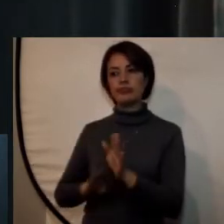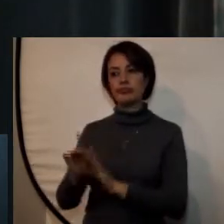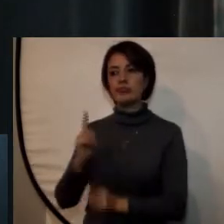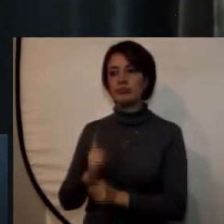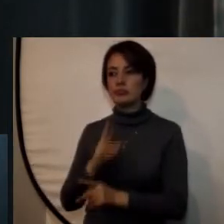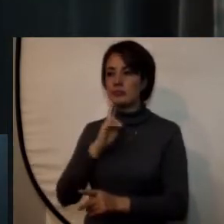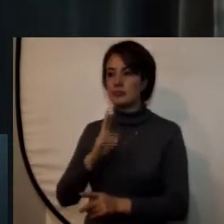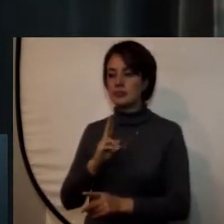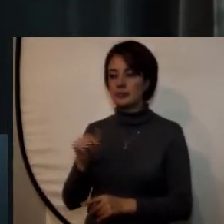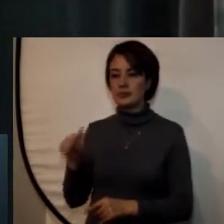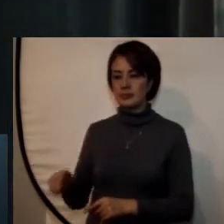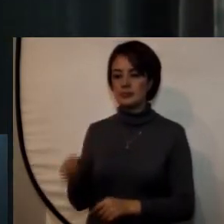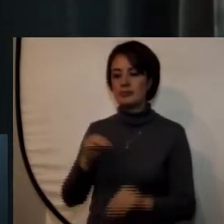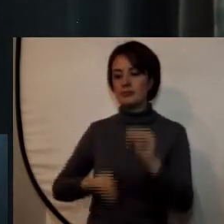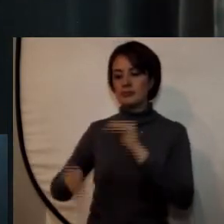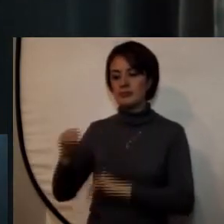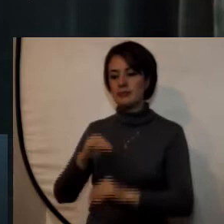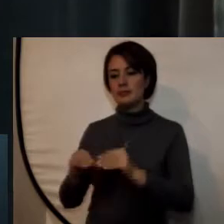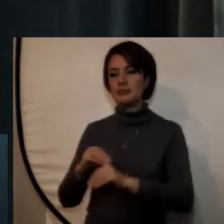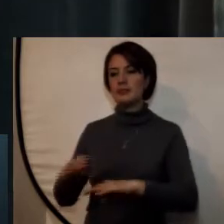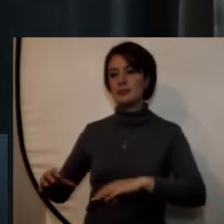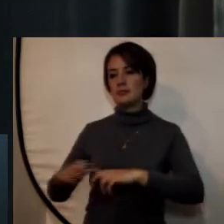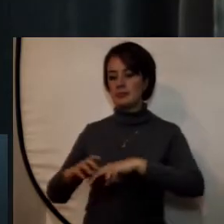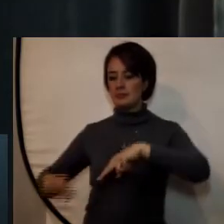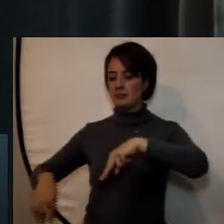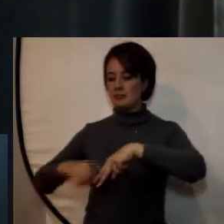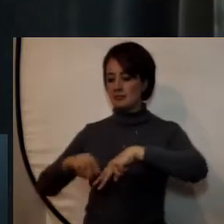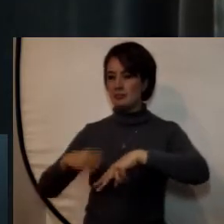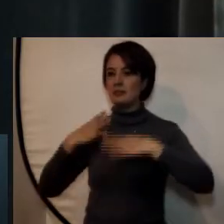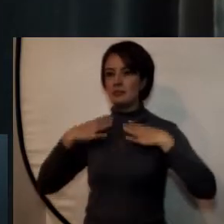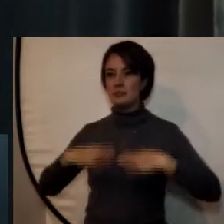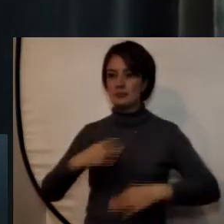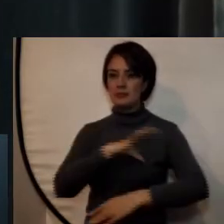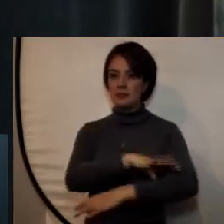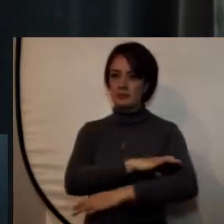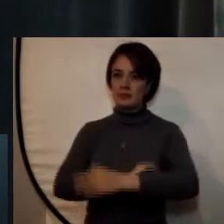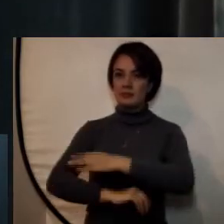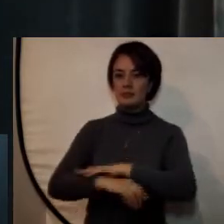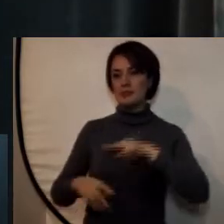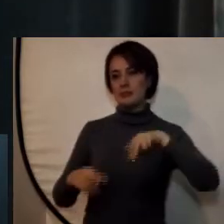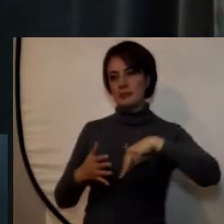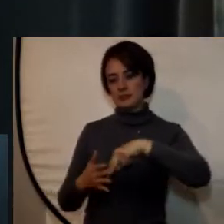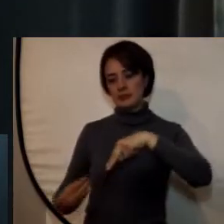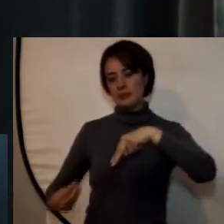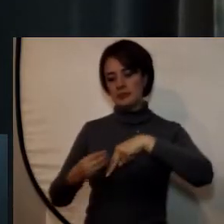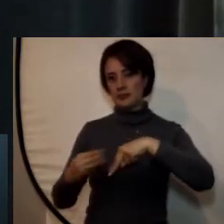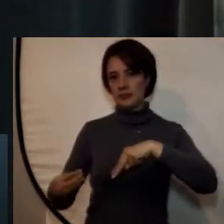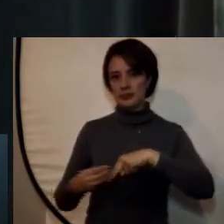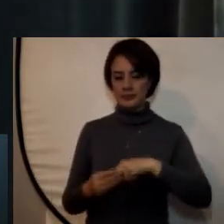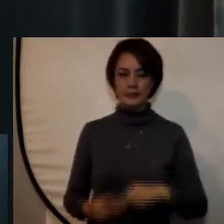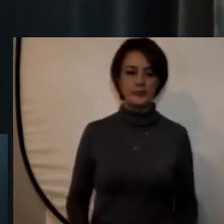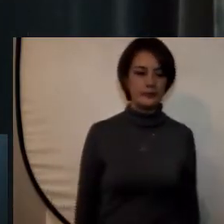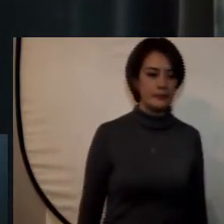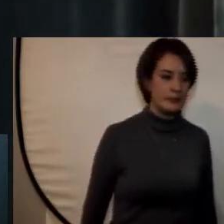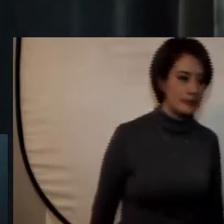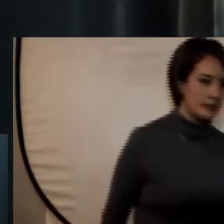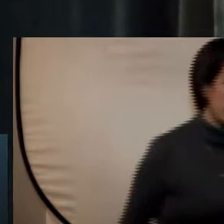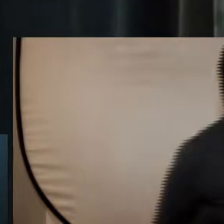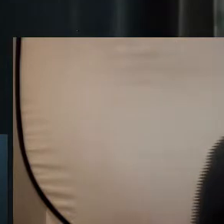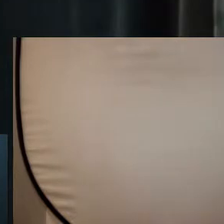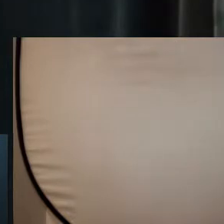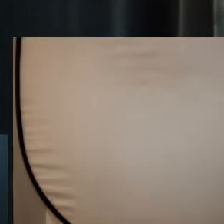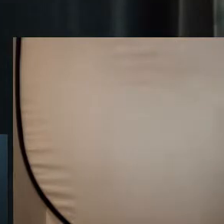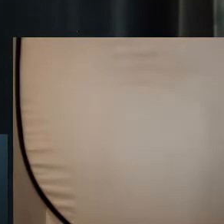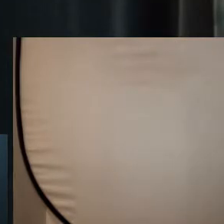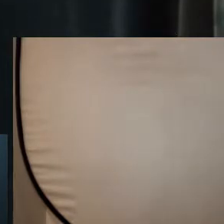la elaboración de prótesis de miembro superior y miembro inferior esto busca menguar de alguna manera